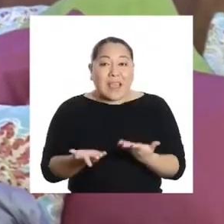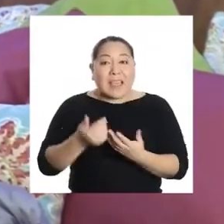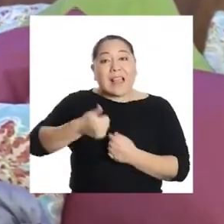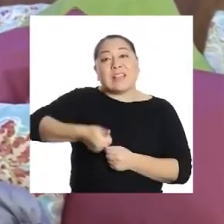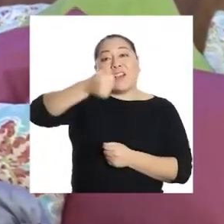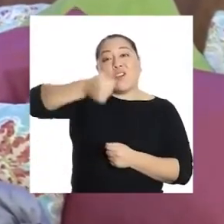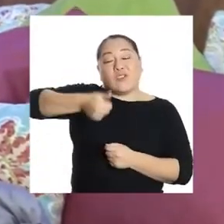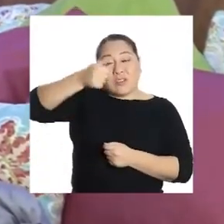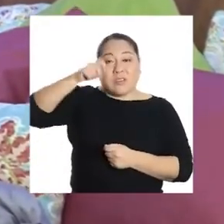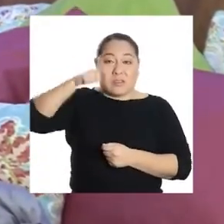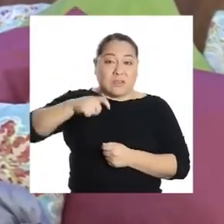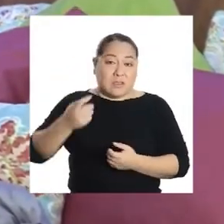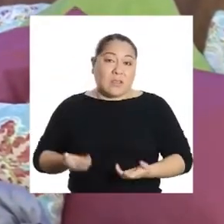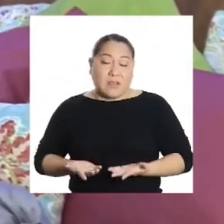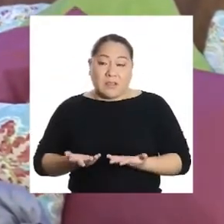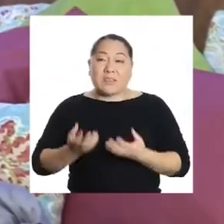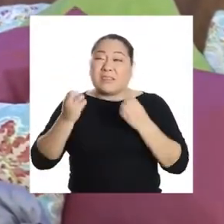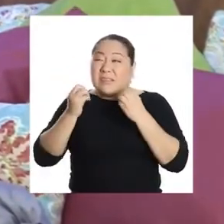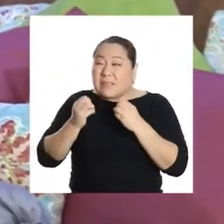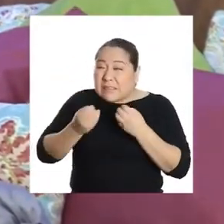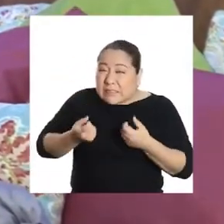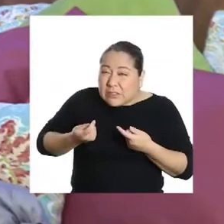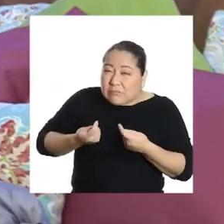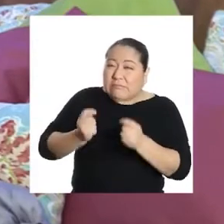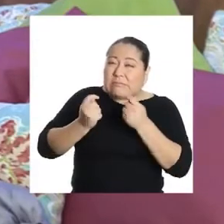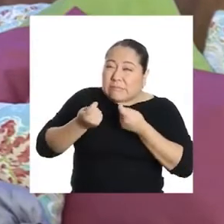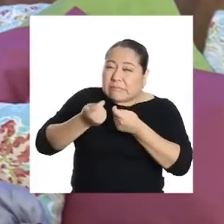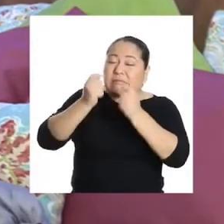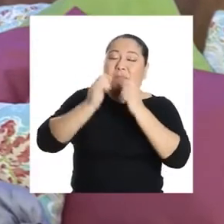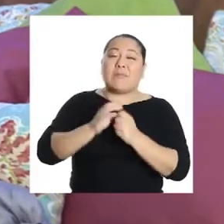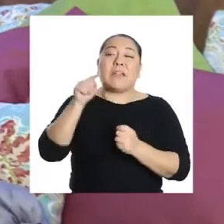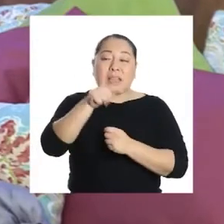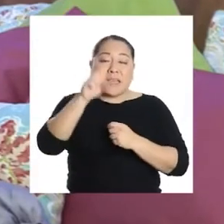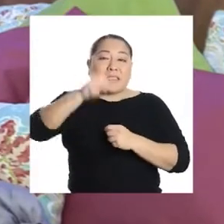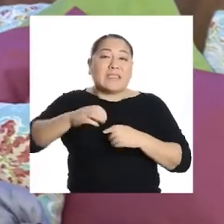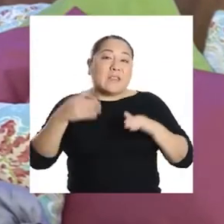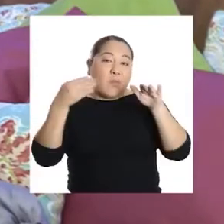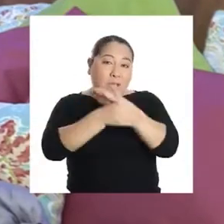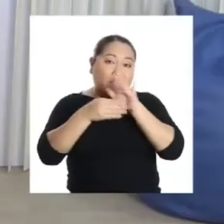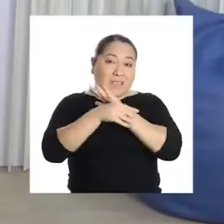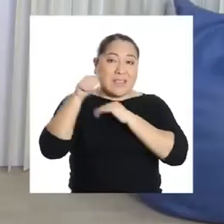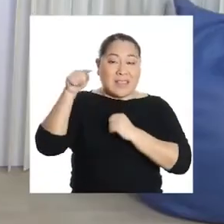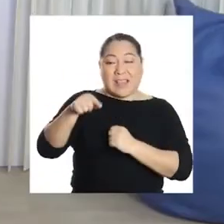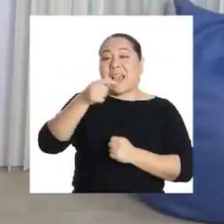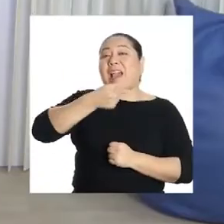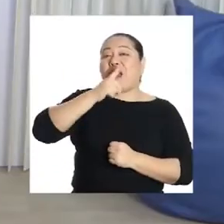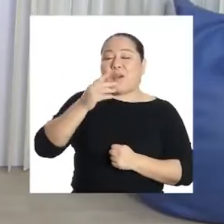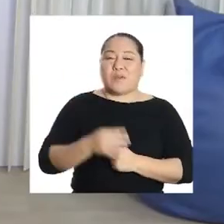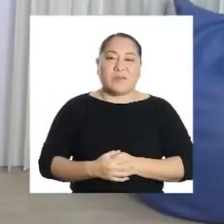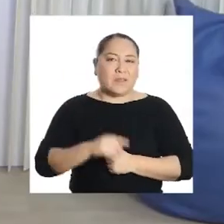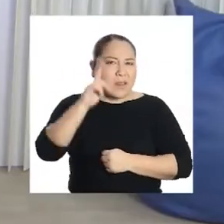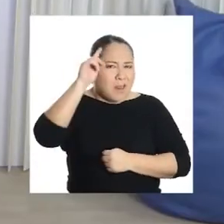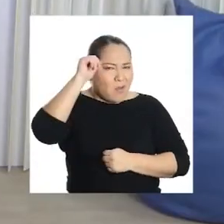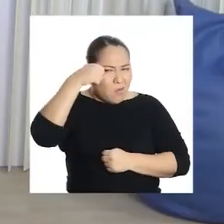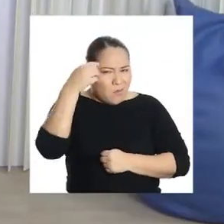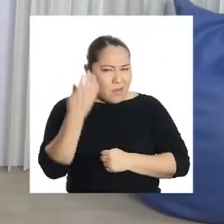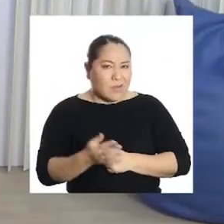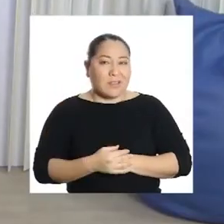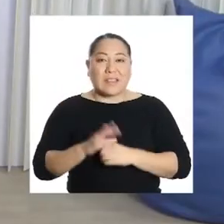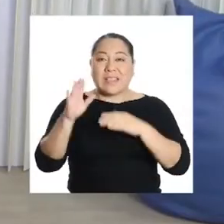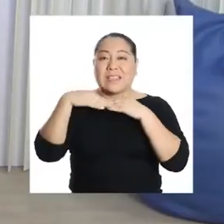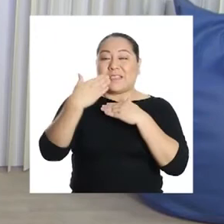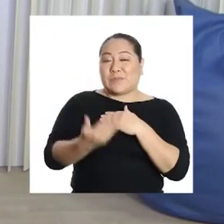y nuestras autoridades deben hacer todo lo posible para que se pueda acceder a él. Y